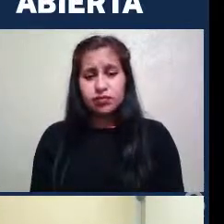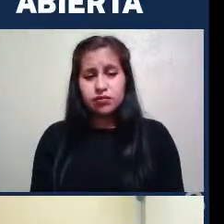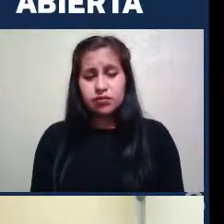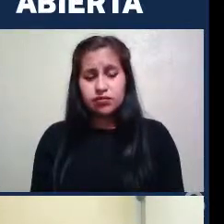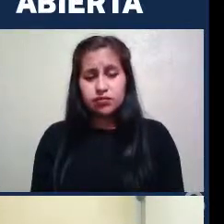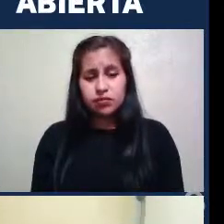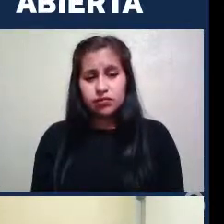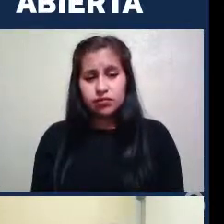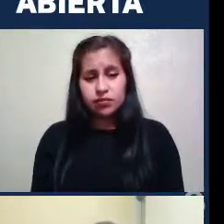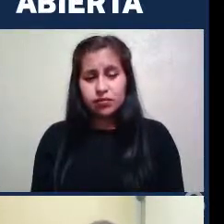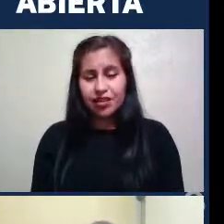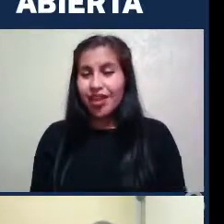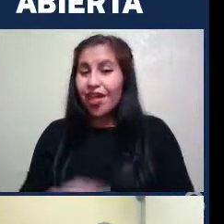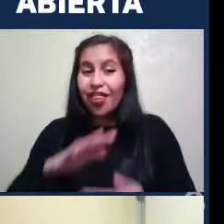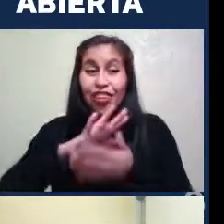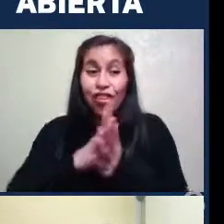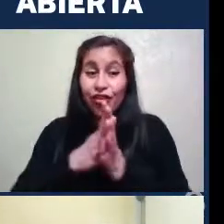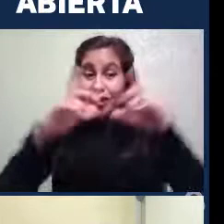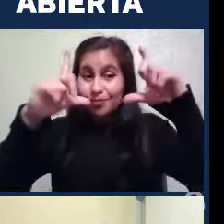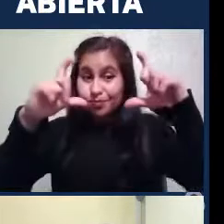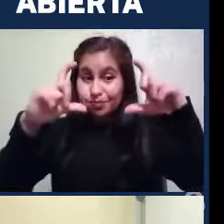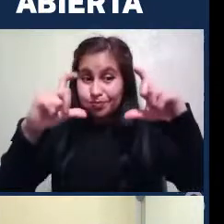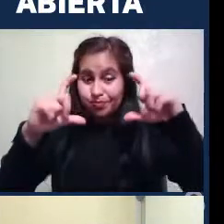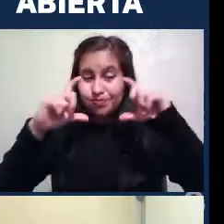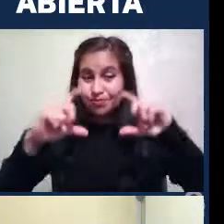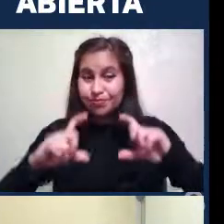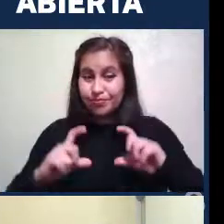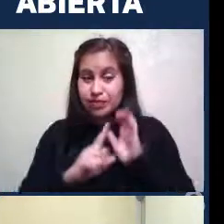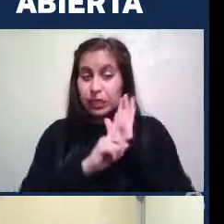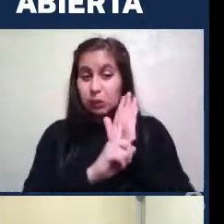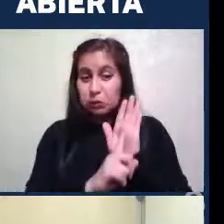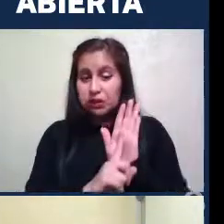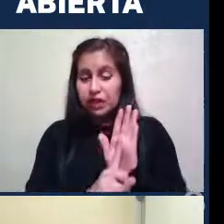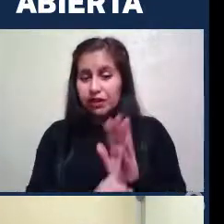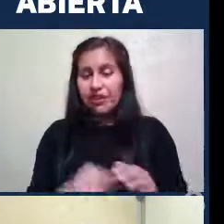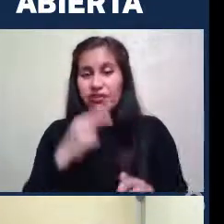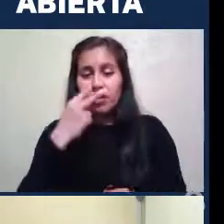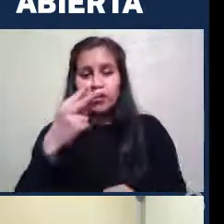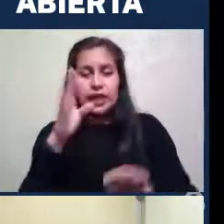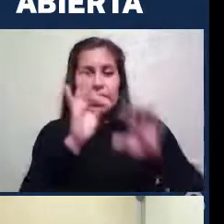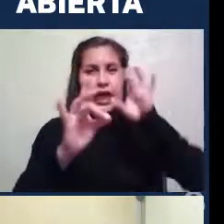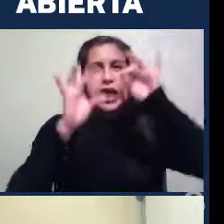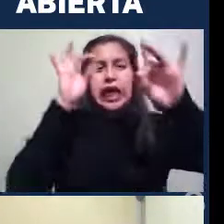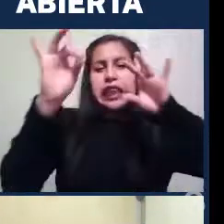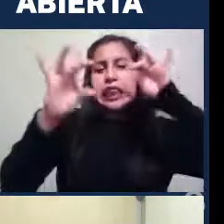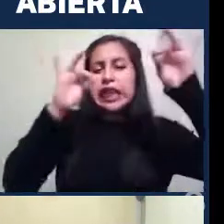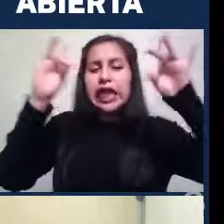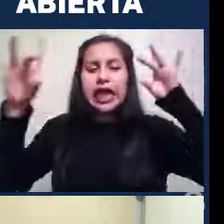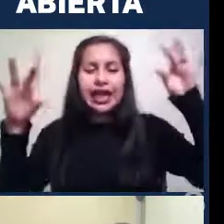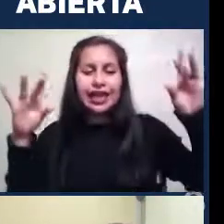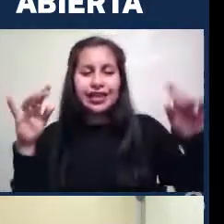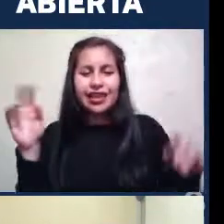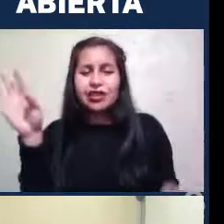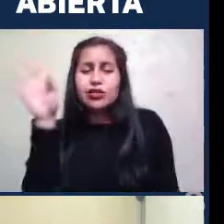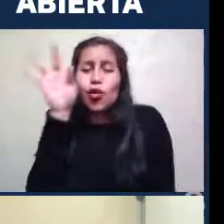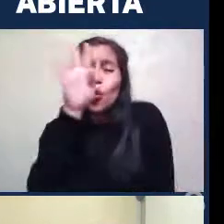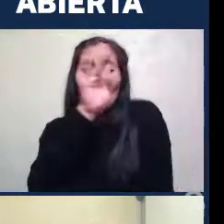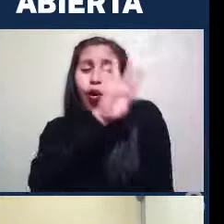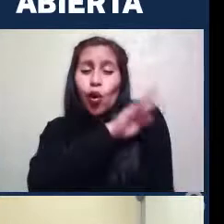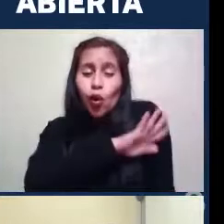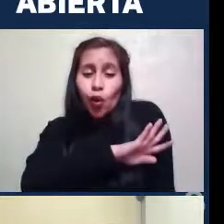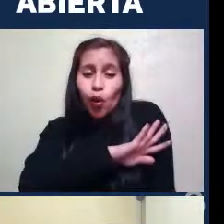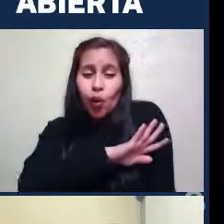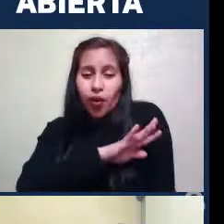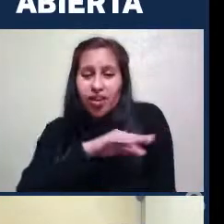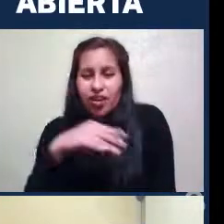En todas estas imágenes y en la mayoría de las imágenes astronómicas ustedes van a ver, claro, muchas estrellas. Colores que pueden resultar